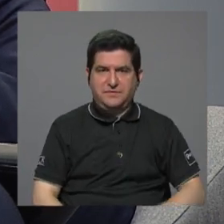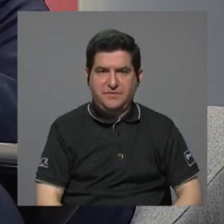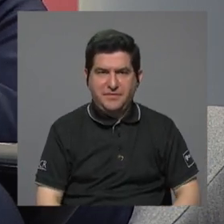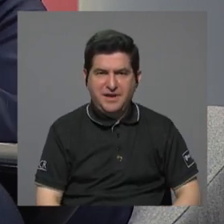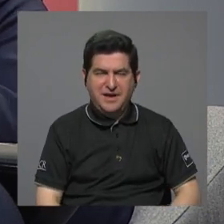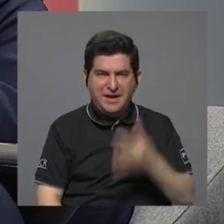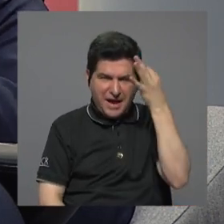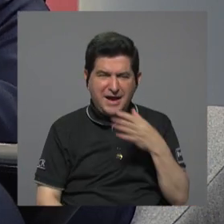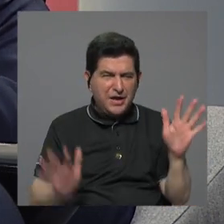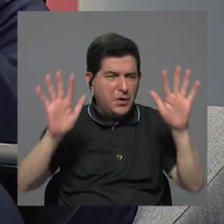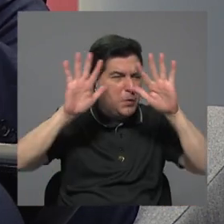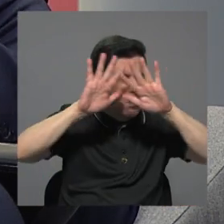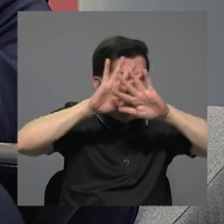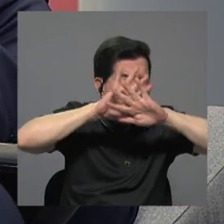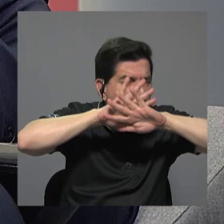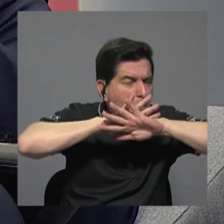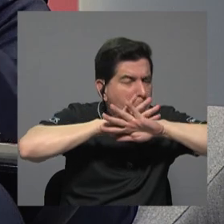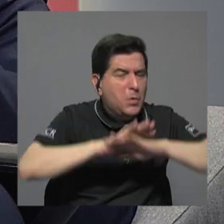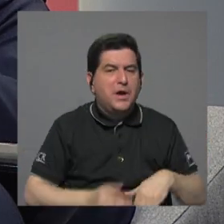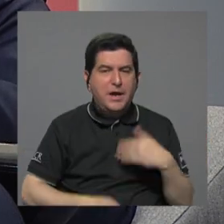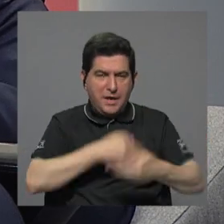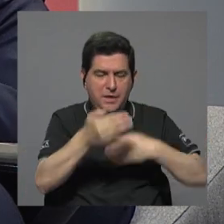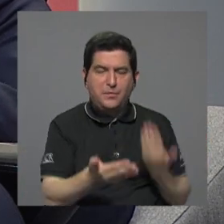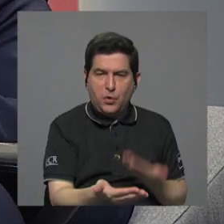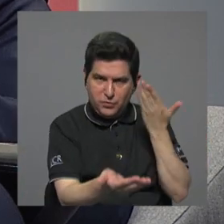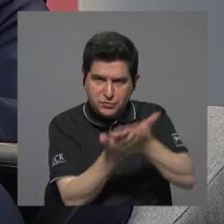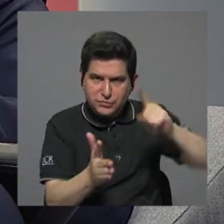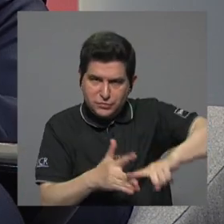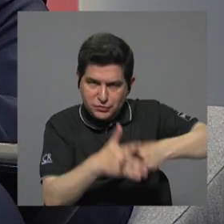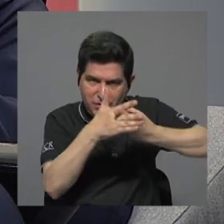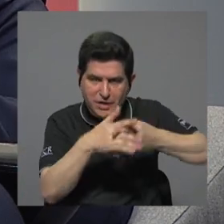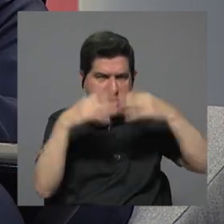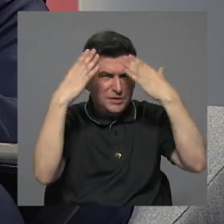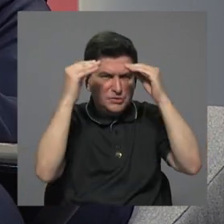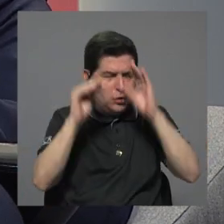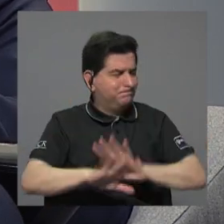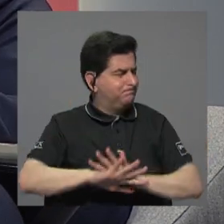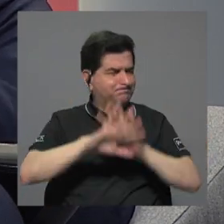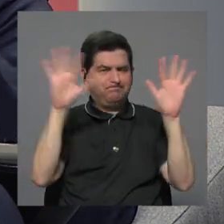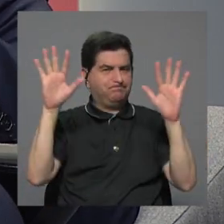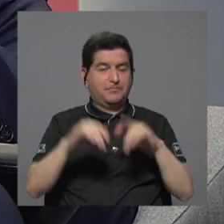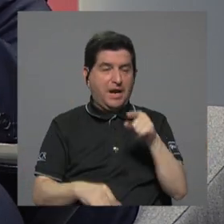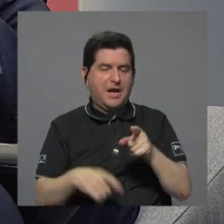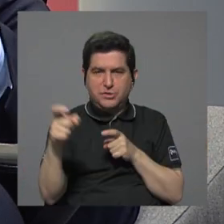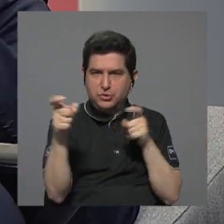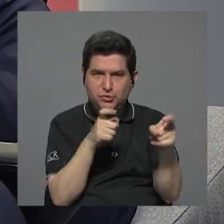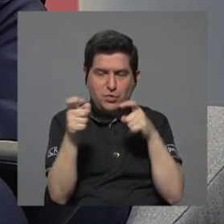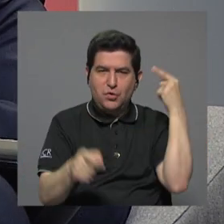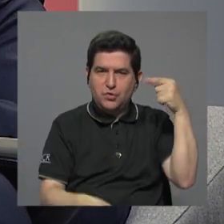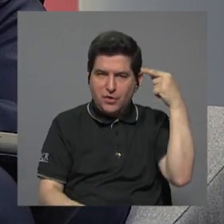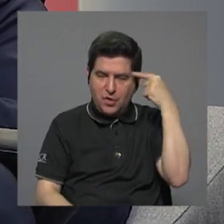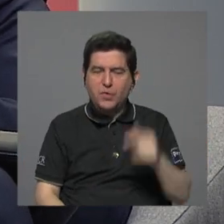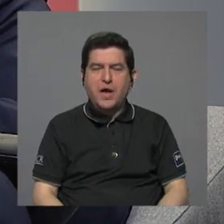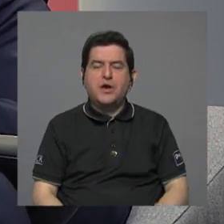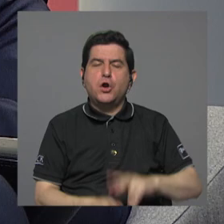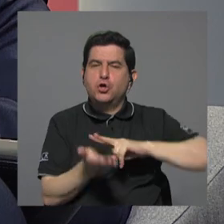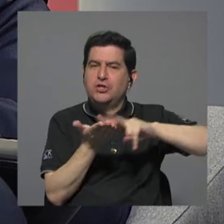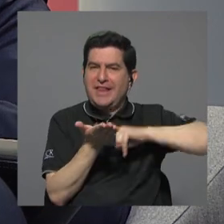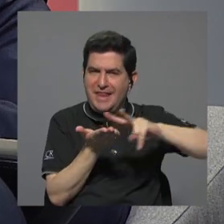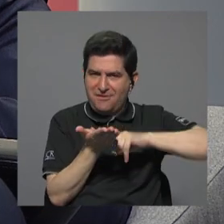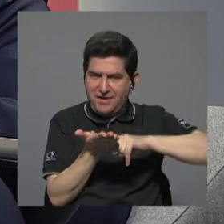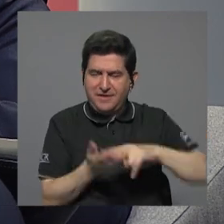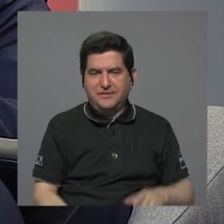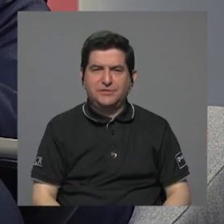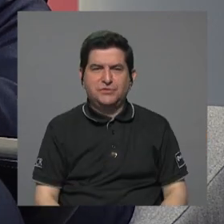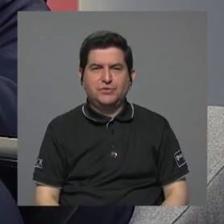opacidad en la concesión al inicio. La información no fue muy clara. Eso se venía manejando desde los gobiernos de liberación nacional, nacional